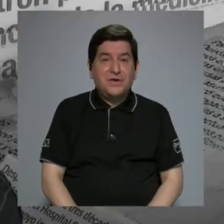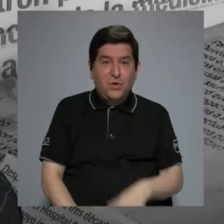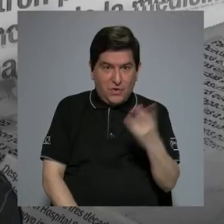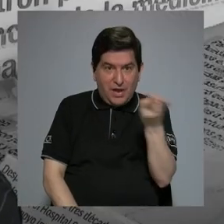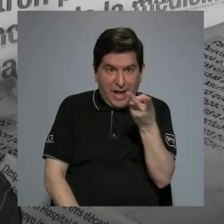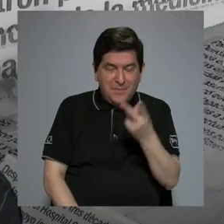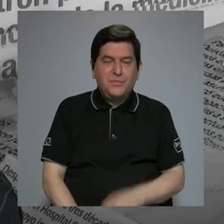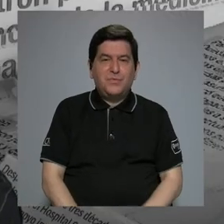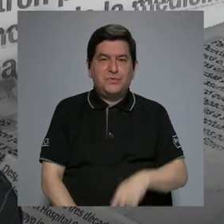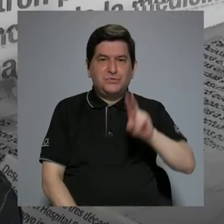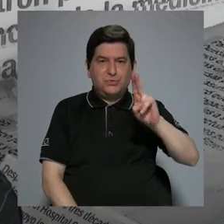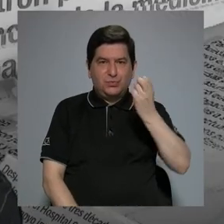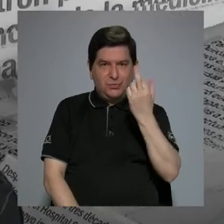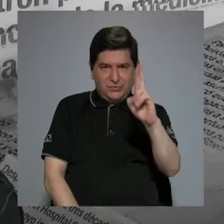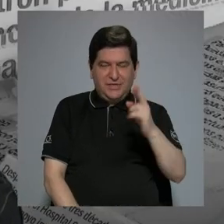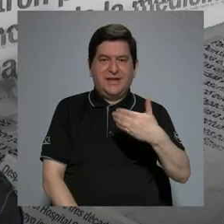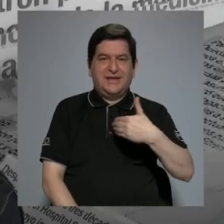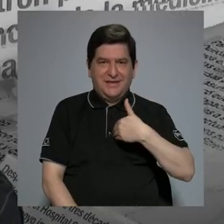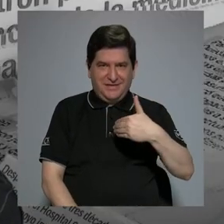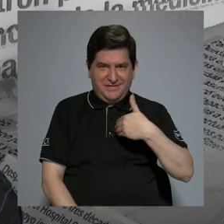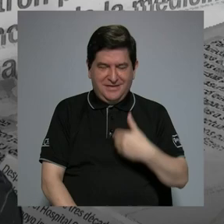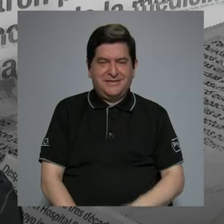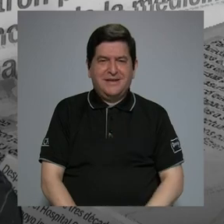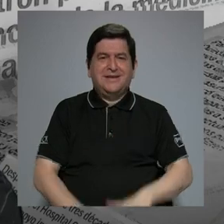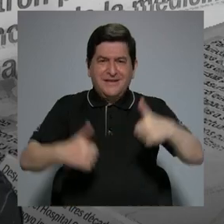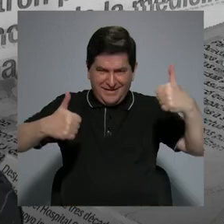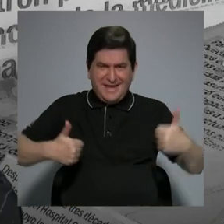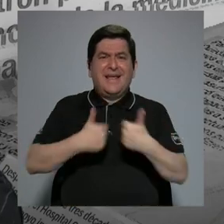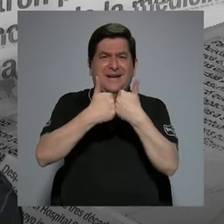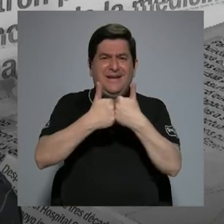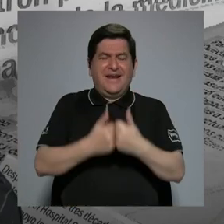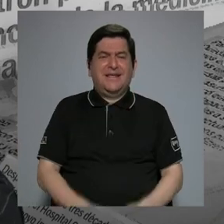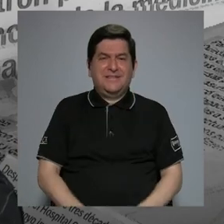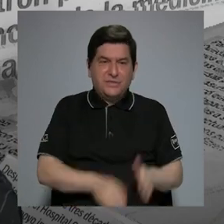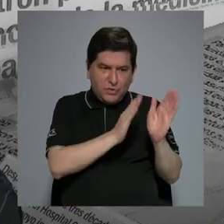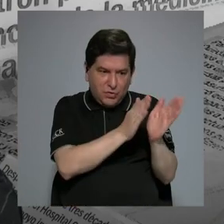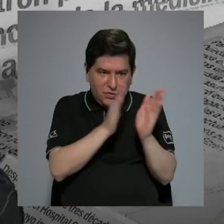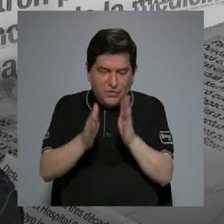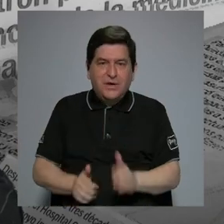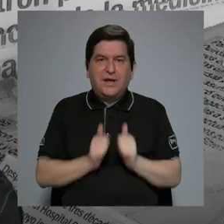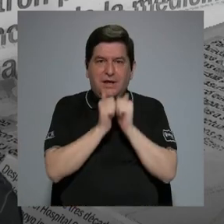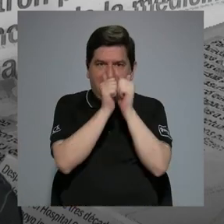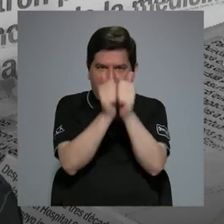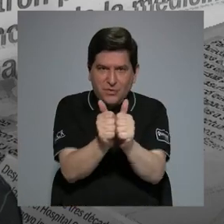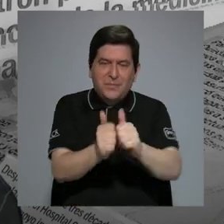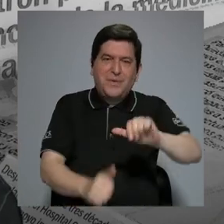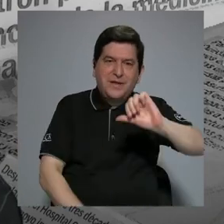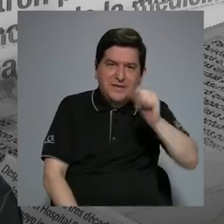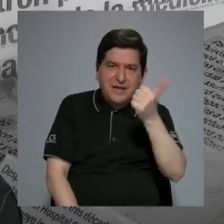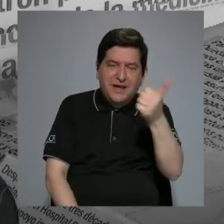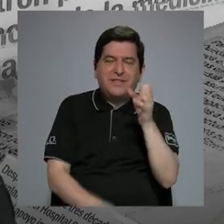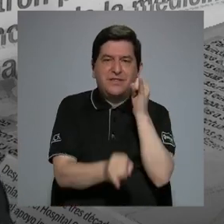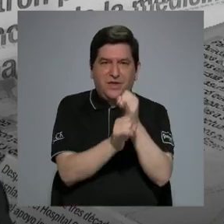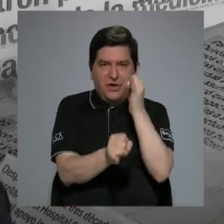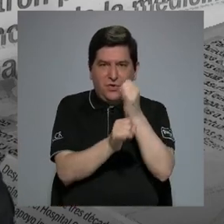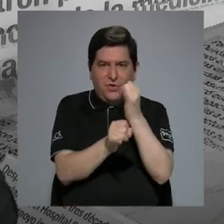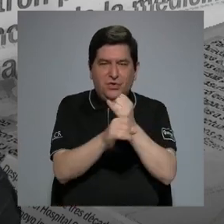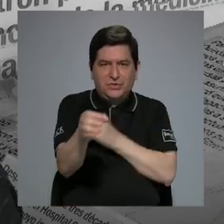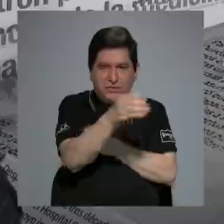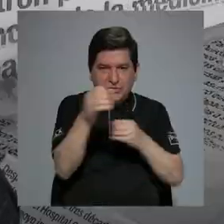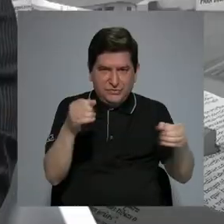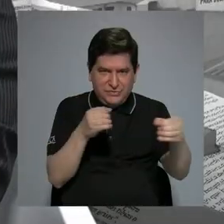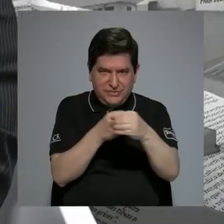Universidad de Costa Rica es la que tiene el gran reto de la organización acompañada de otras instituciones y